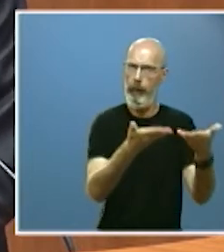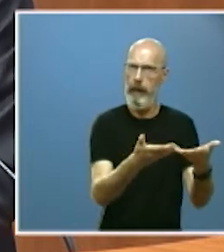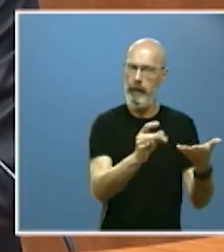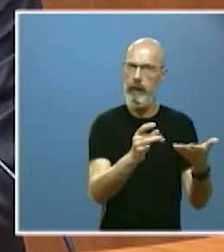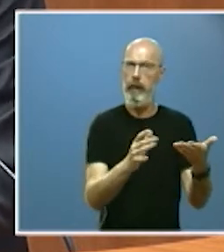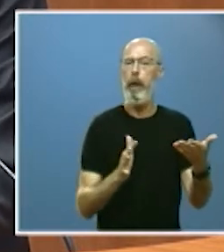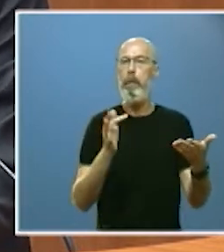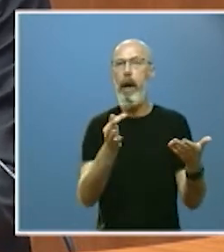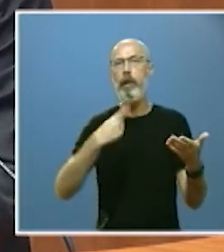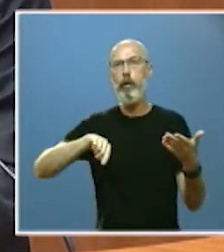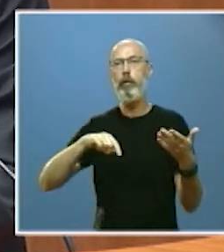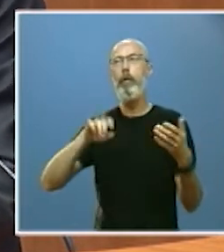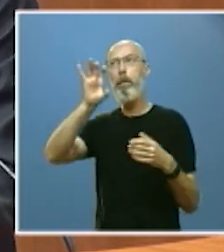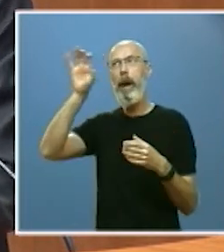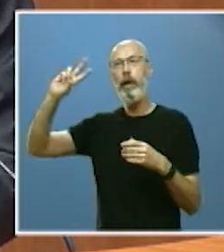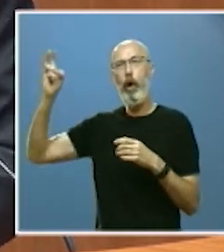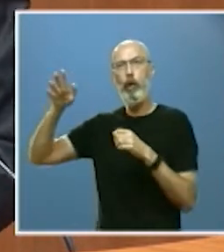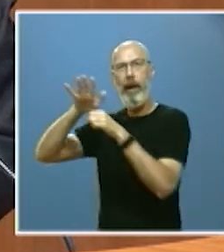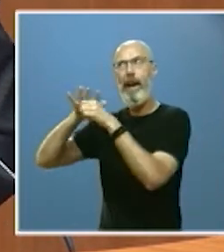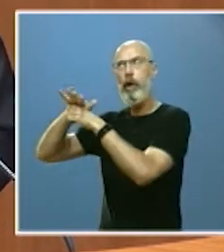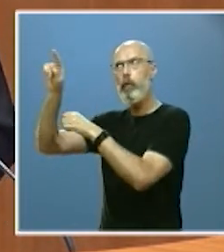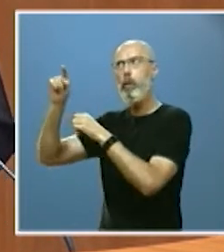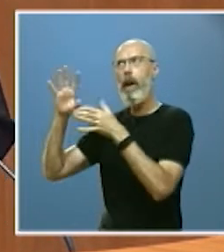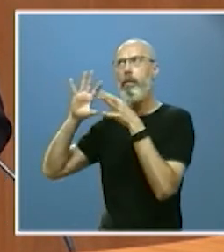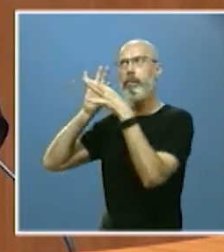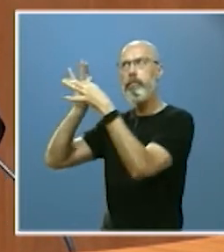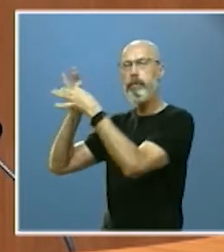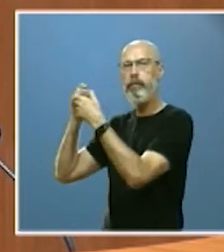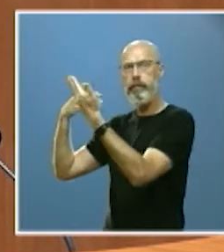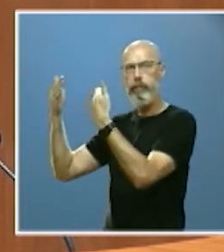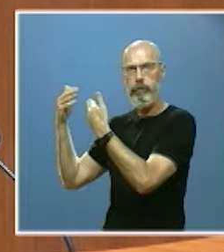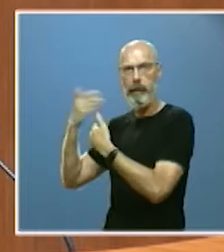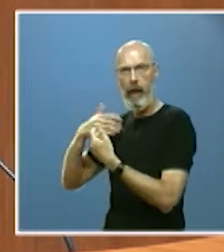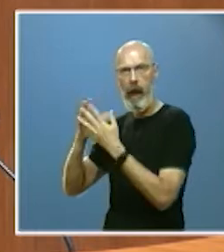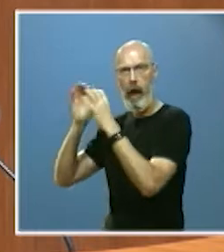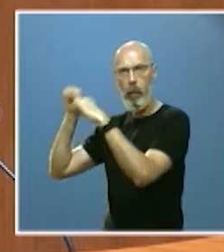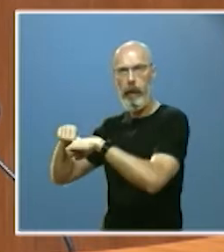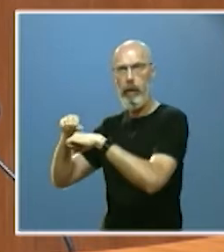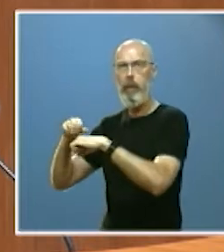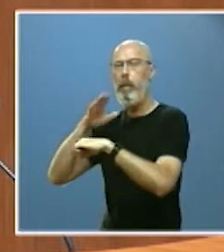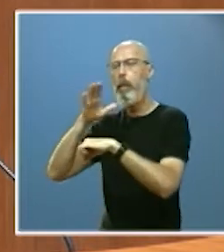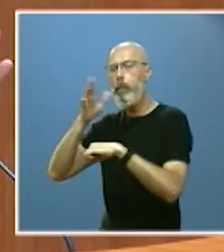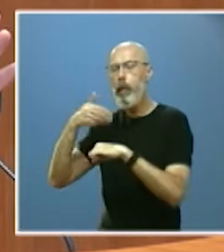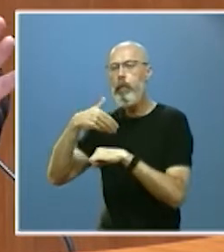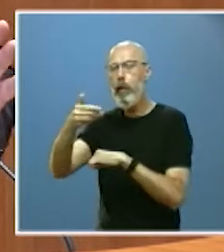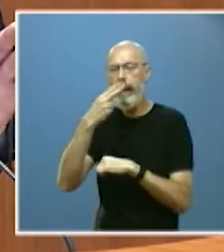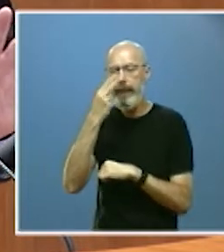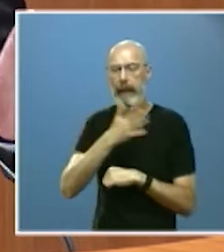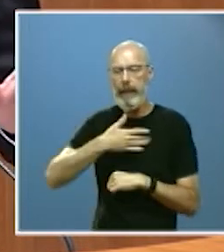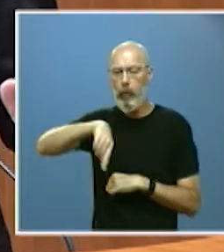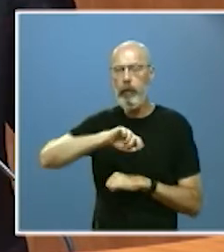países con la idea de lograr alianzas que sirvan para defender mejor los intereses de nuestro campo. Les recuerdo